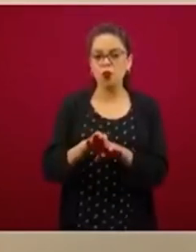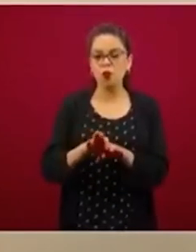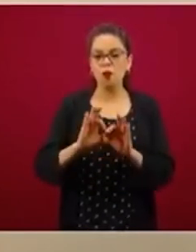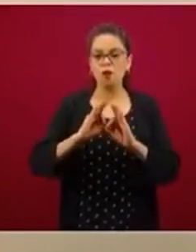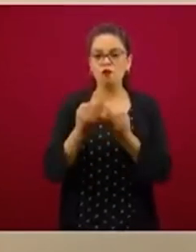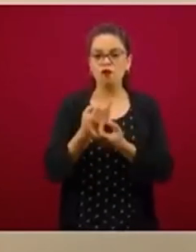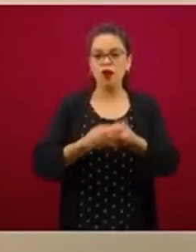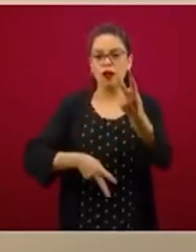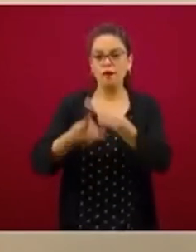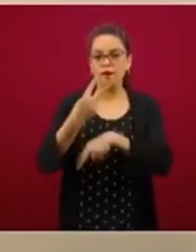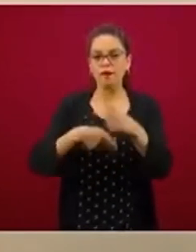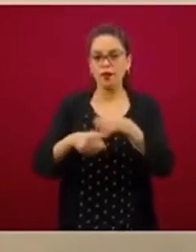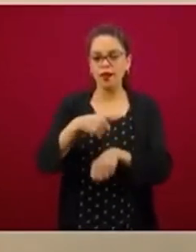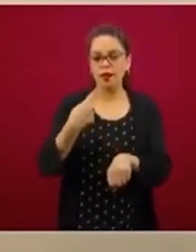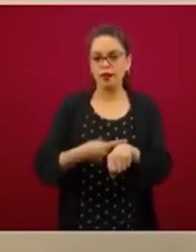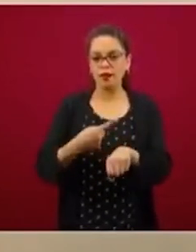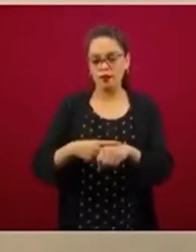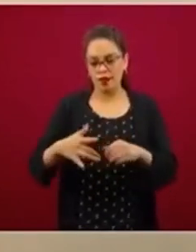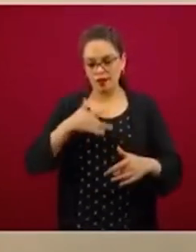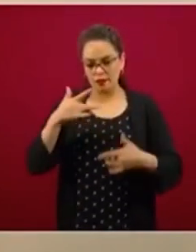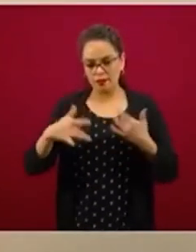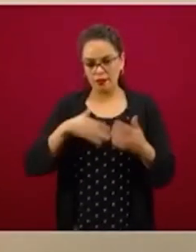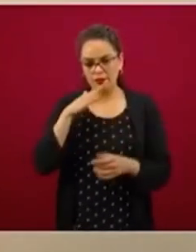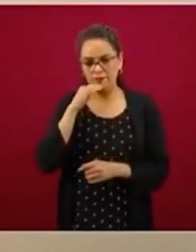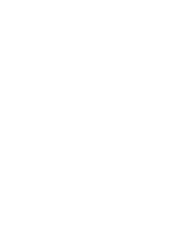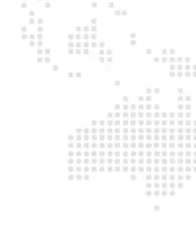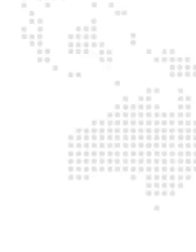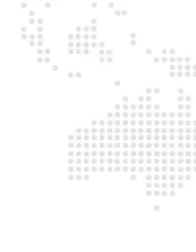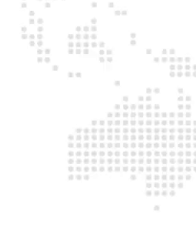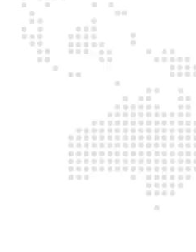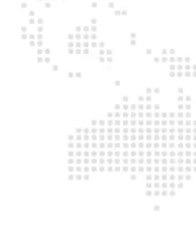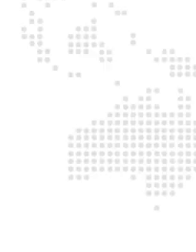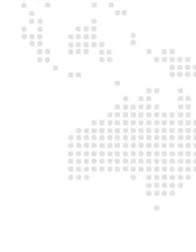enfermedad del síndrome COVID, compatible con COVID.